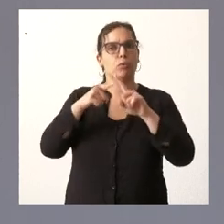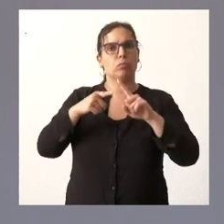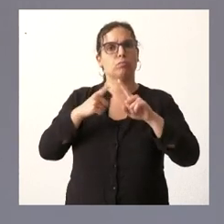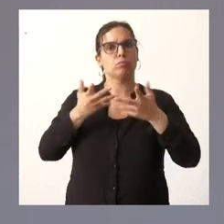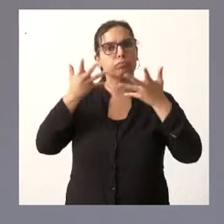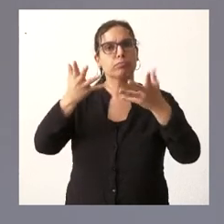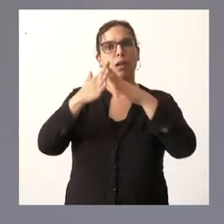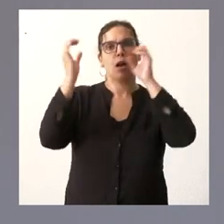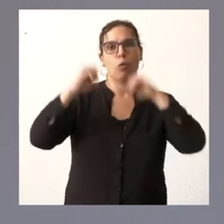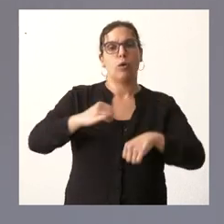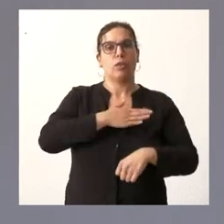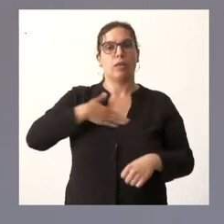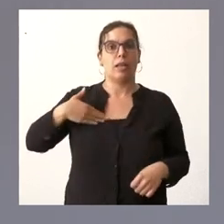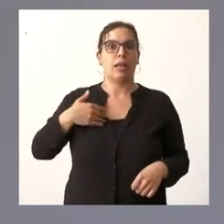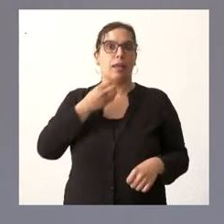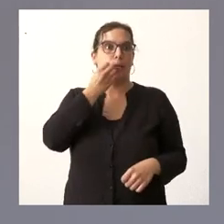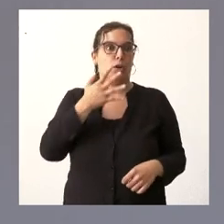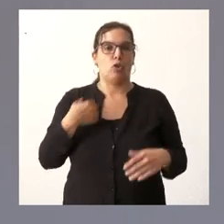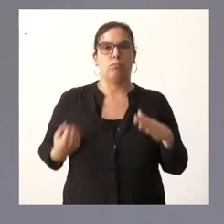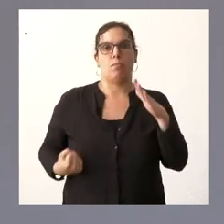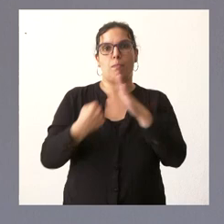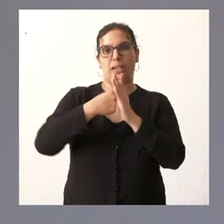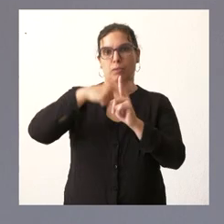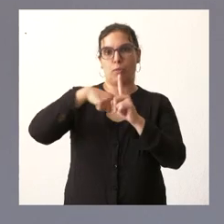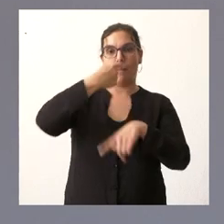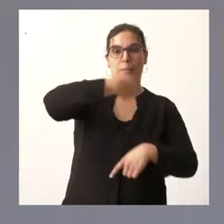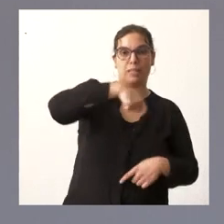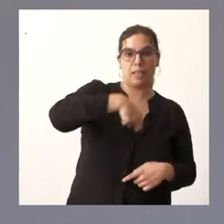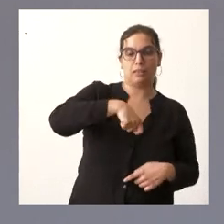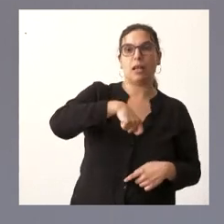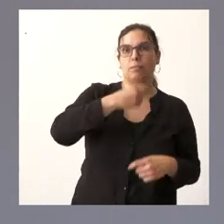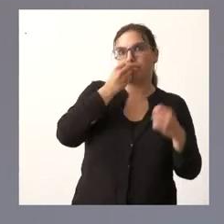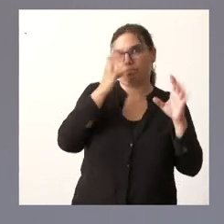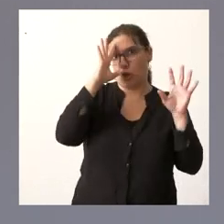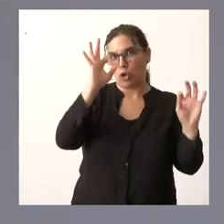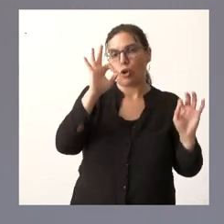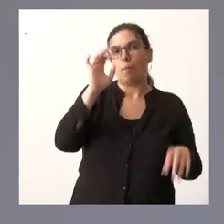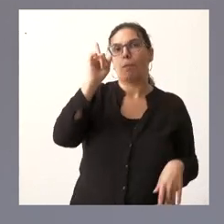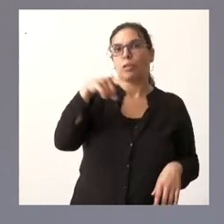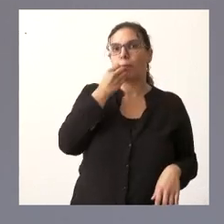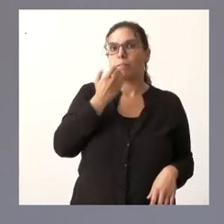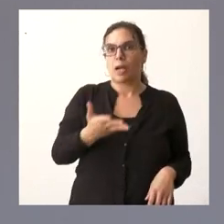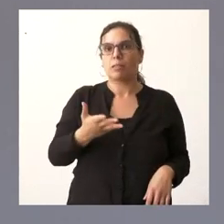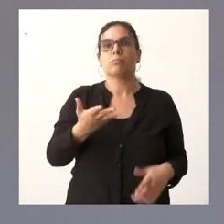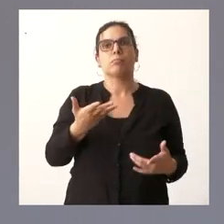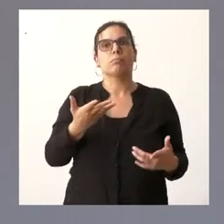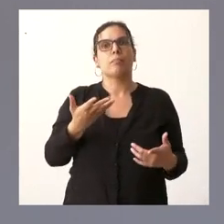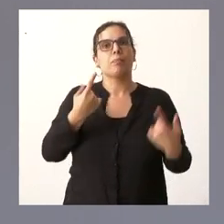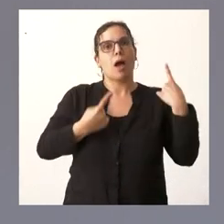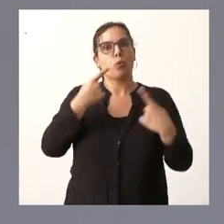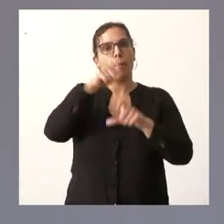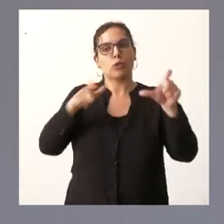bueno lógicamente que esté al máximo nivel que es el presidente de la Junta de Castilla y León pero también es bueno que pueda haber personas que